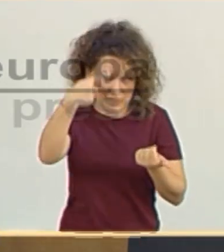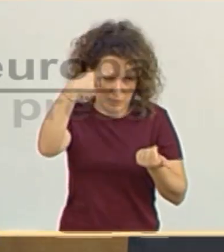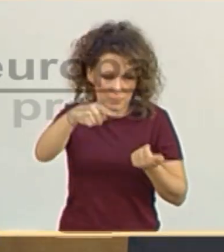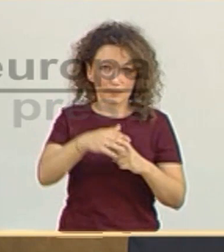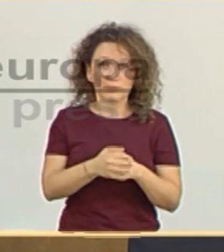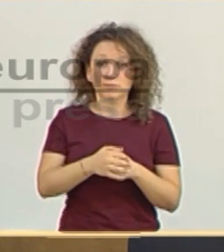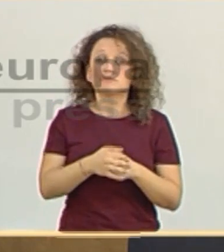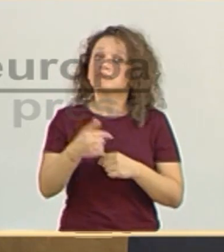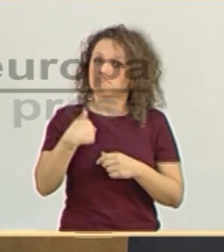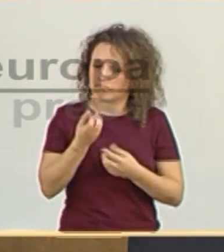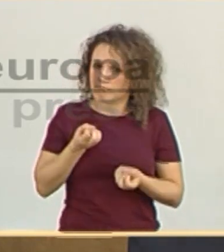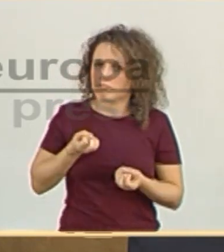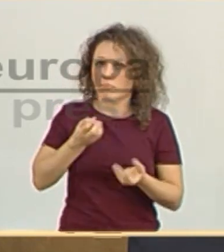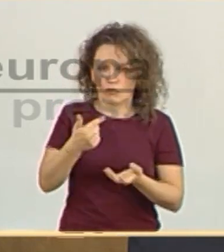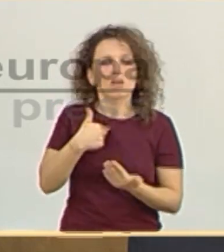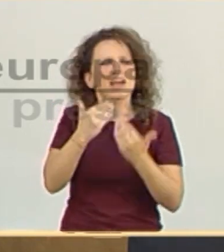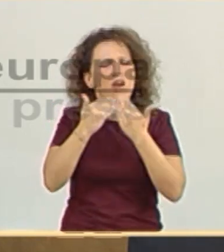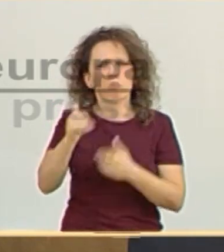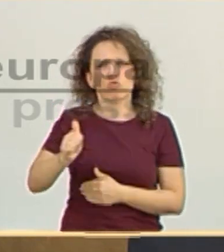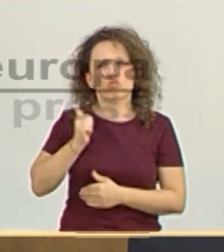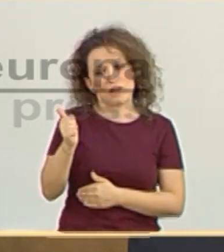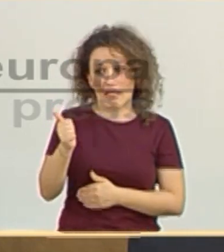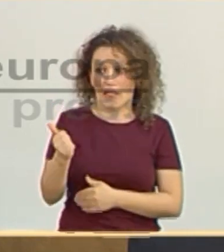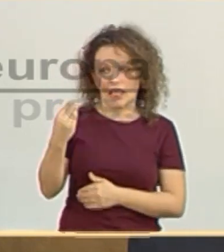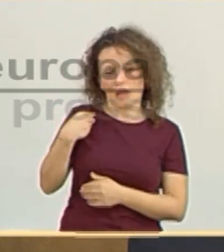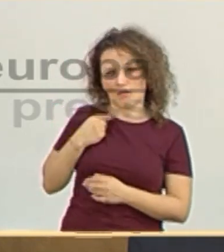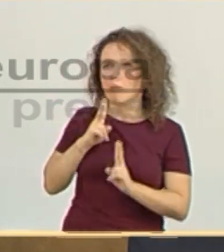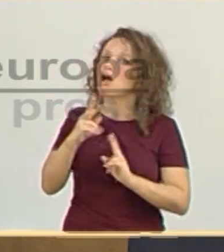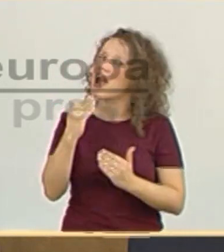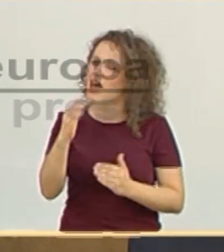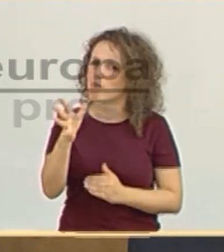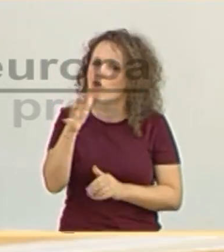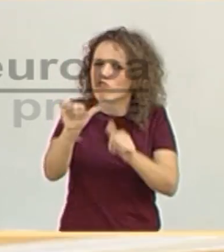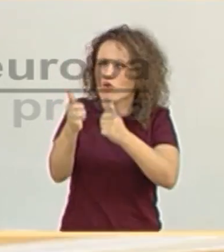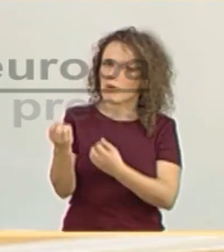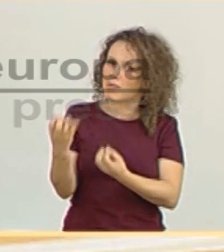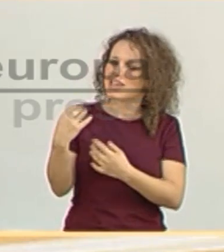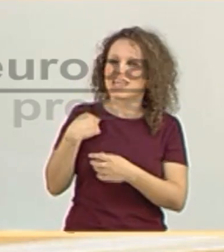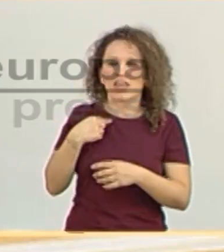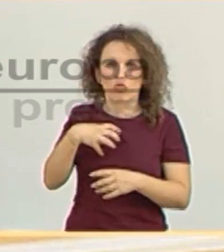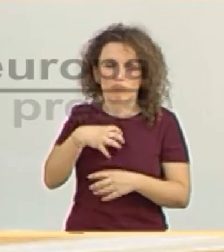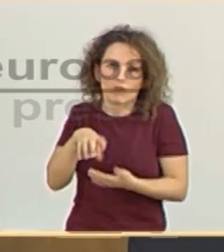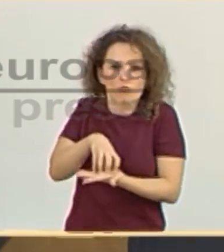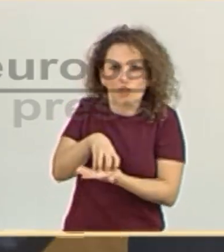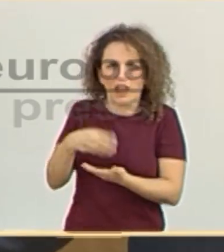Compartimos plenamente esto y yo le agradezco la oportunidad, pero además, sobre todo, le agradezco el tono y la inquietud que compartimos absolutamente. Muchas gracias.